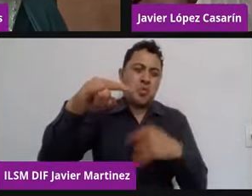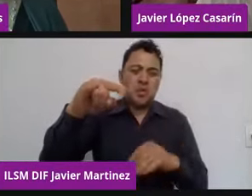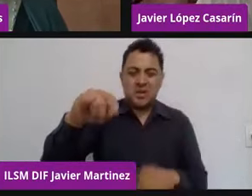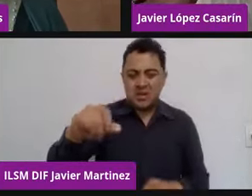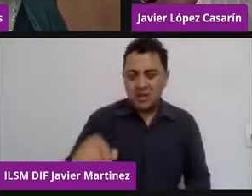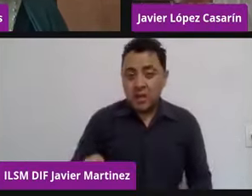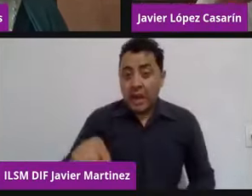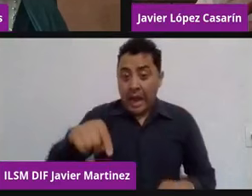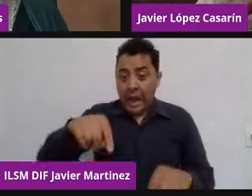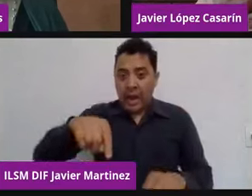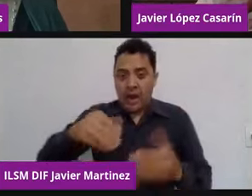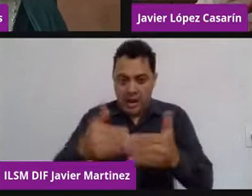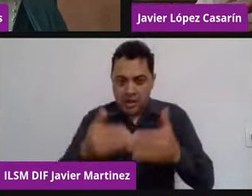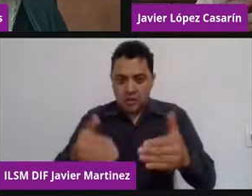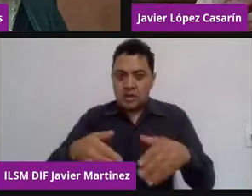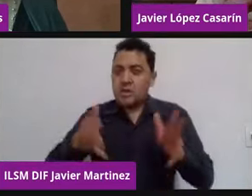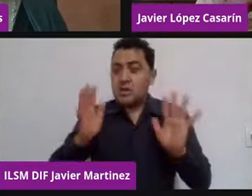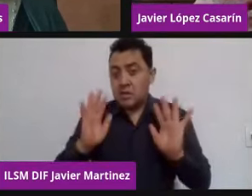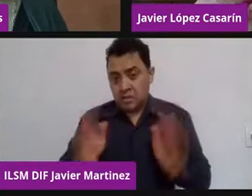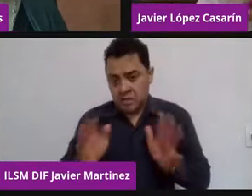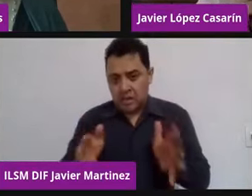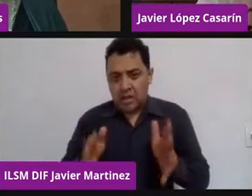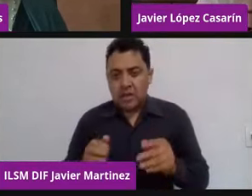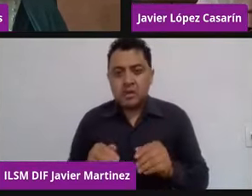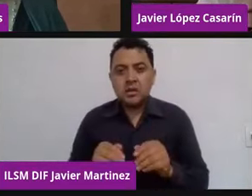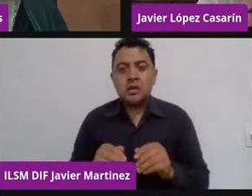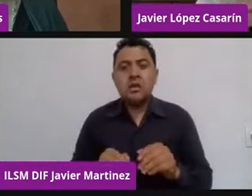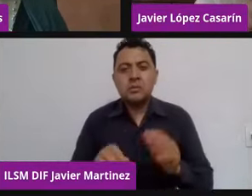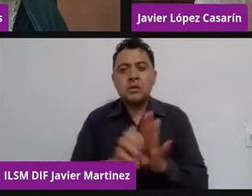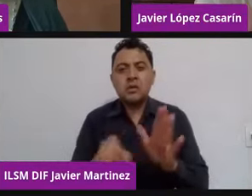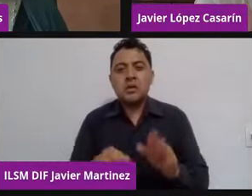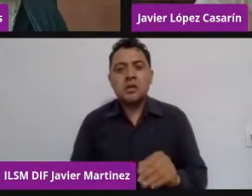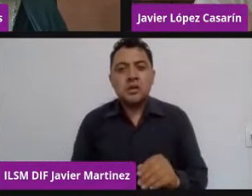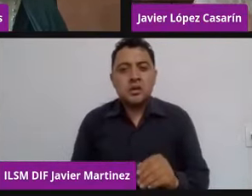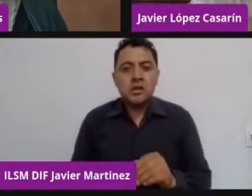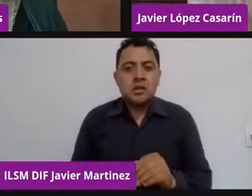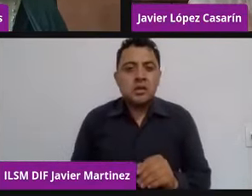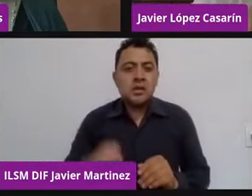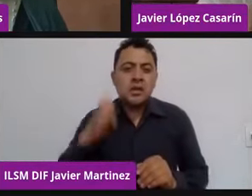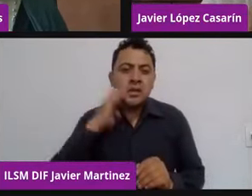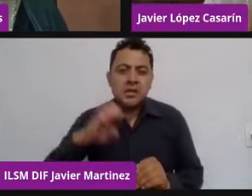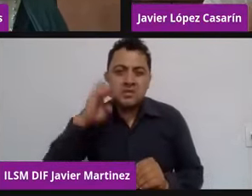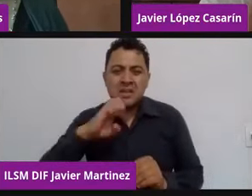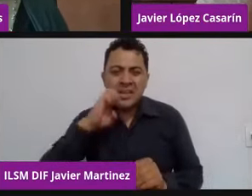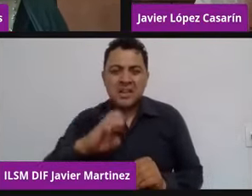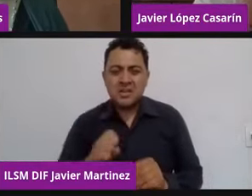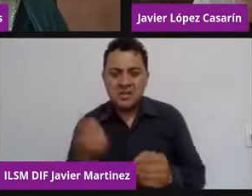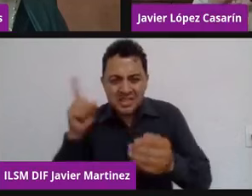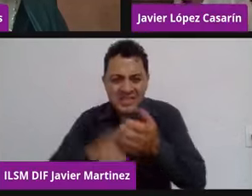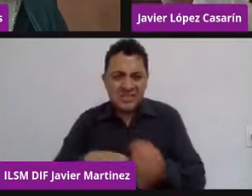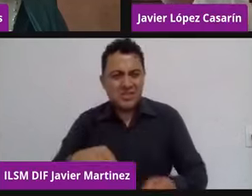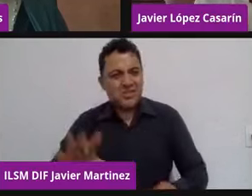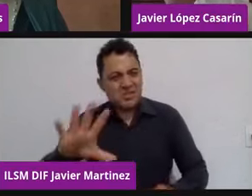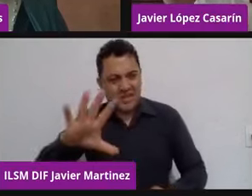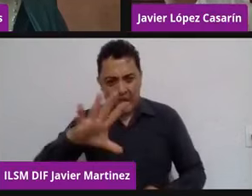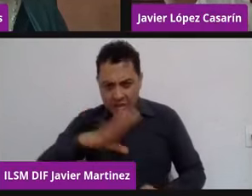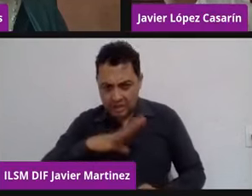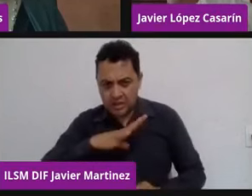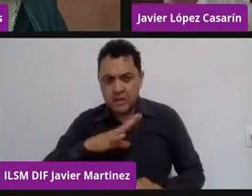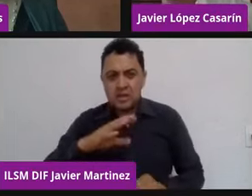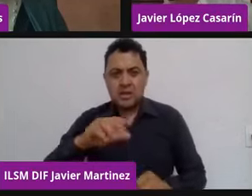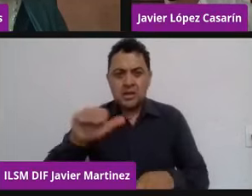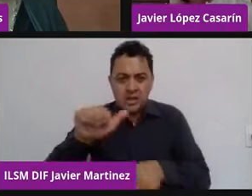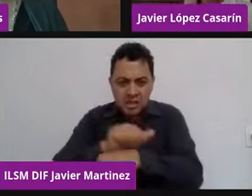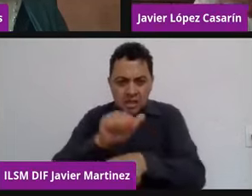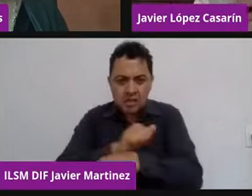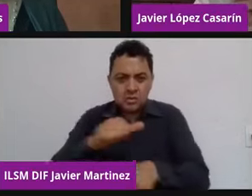así como tenemos los sitios de taxis están pensando hacer eso pero para autos voladores entonces de repente empiezas a esto es